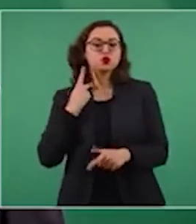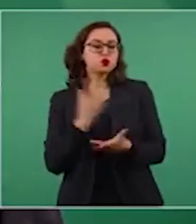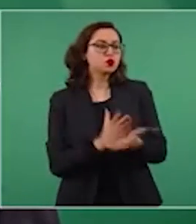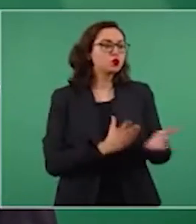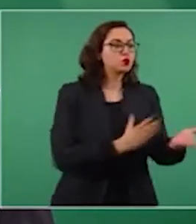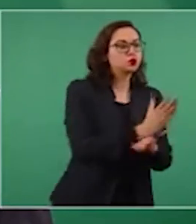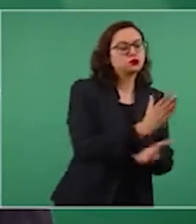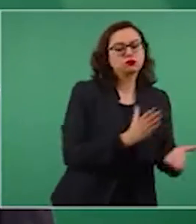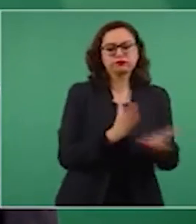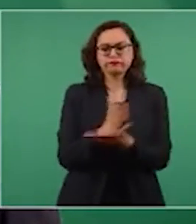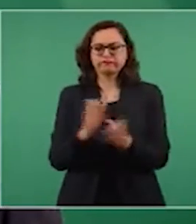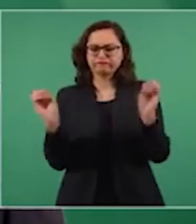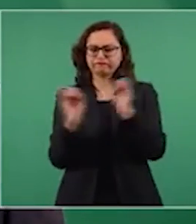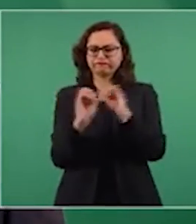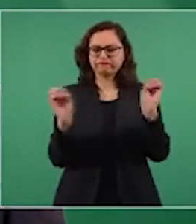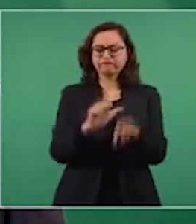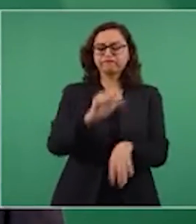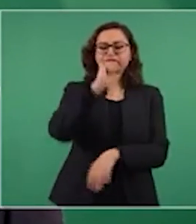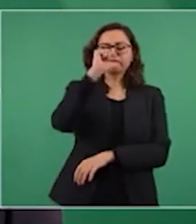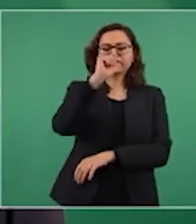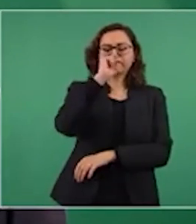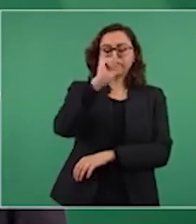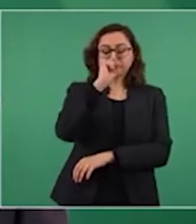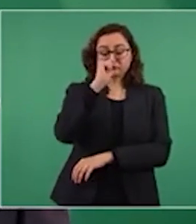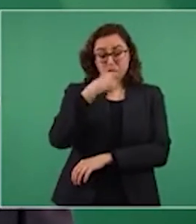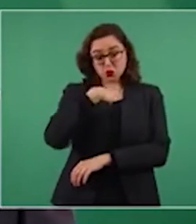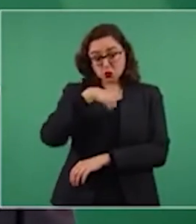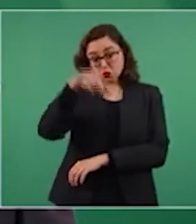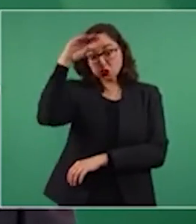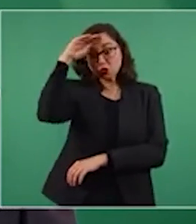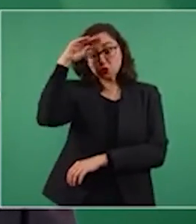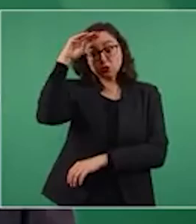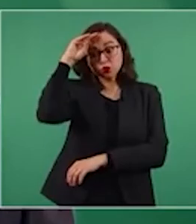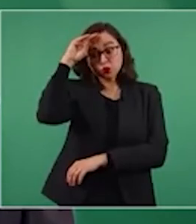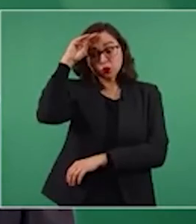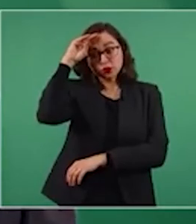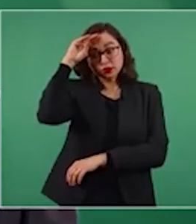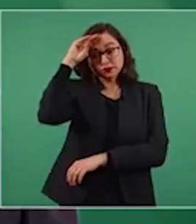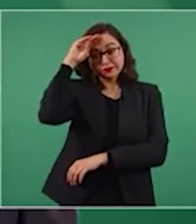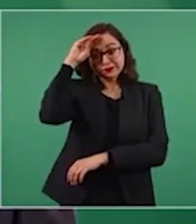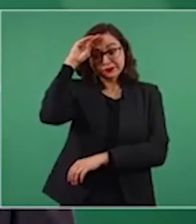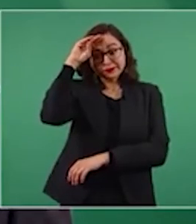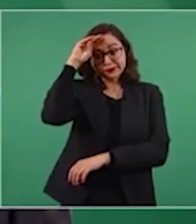ninguno de los candidatos. Yo creo que si